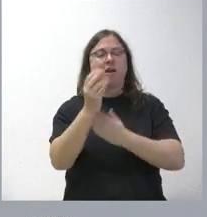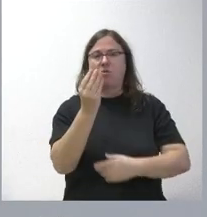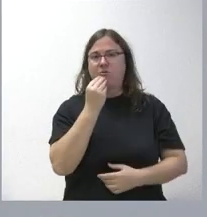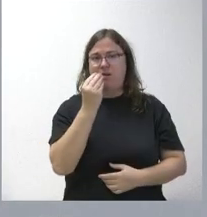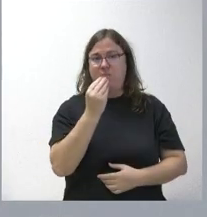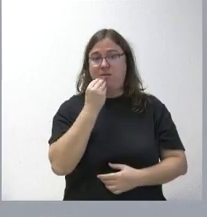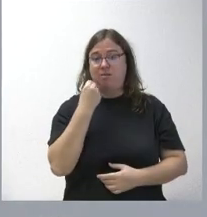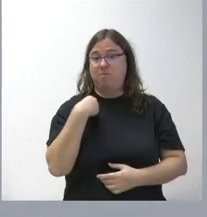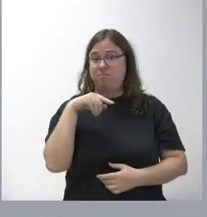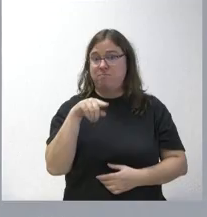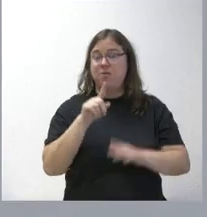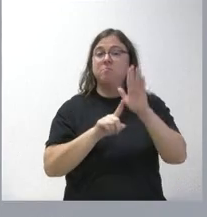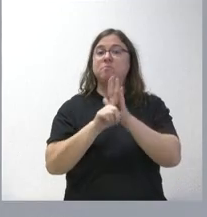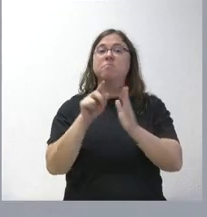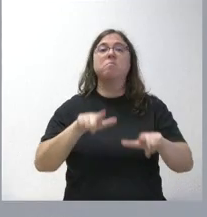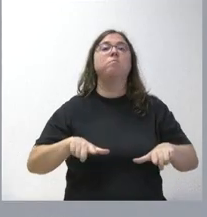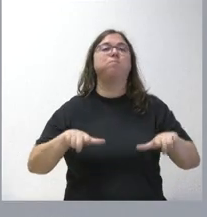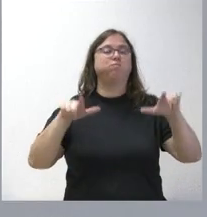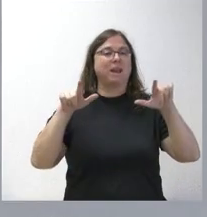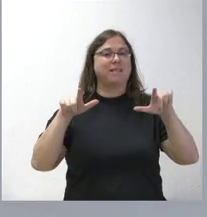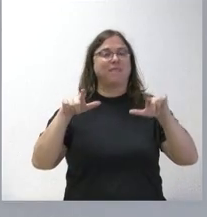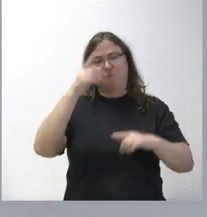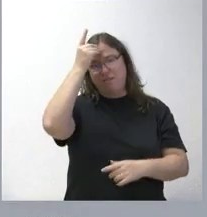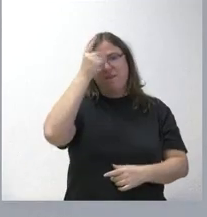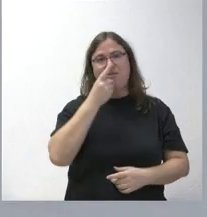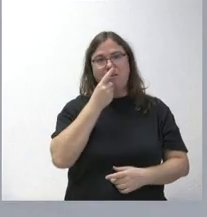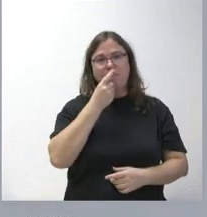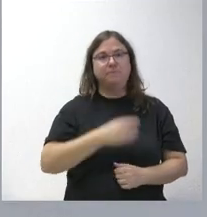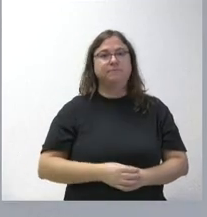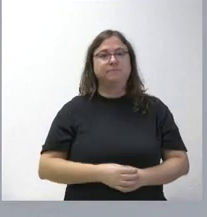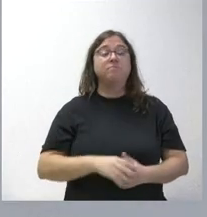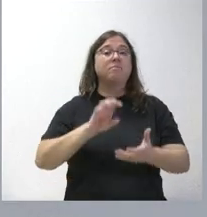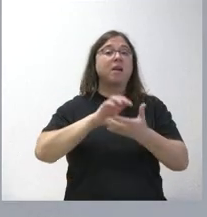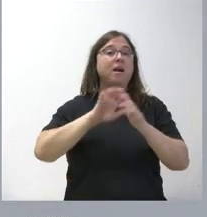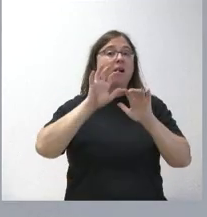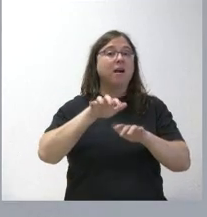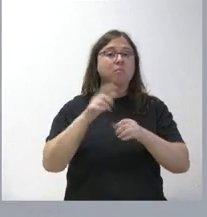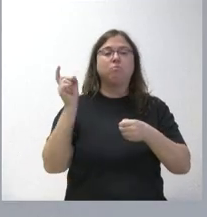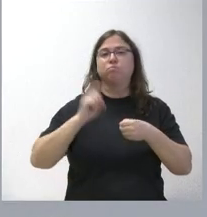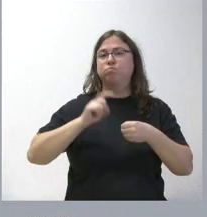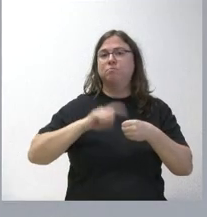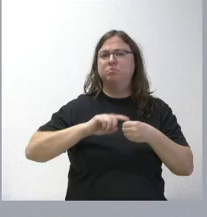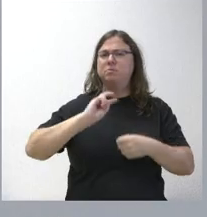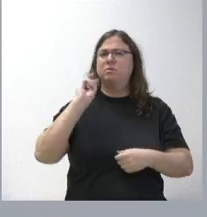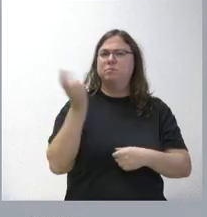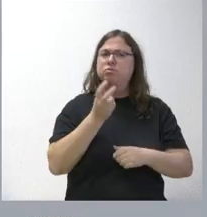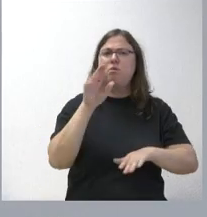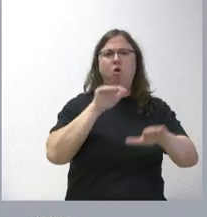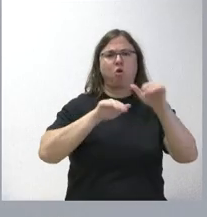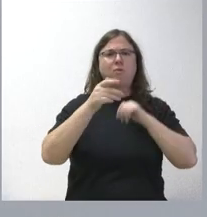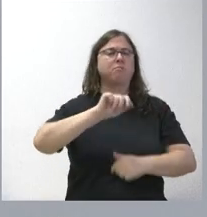a estos efectos se desarrolla una plataforma digital. Castilla y León ha participado en varias convocatorias